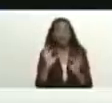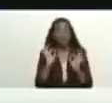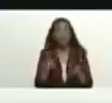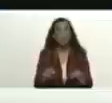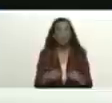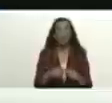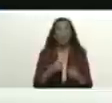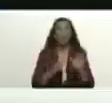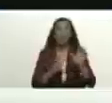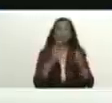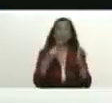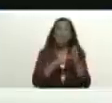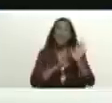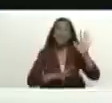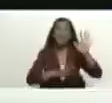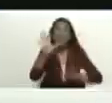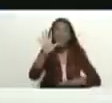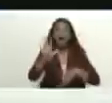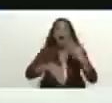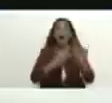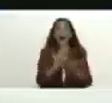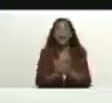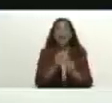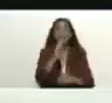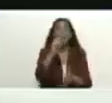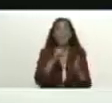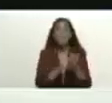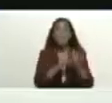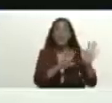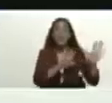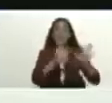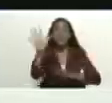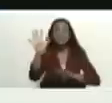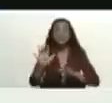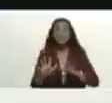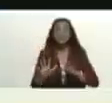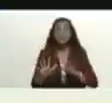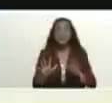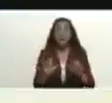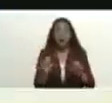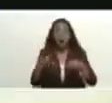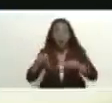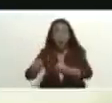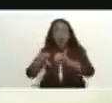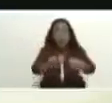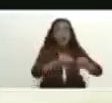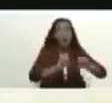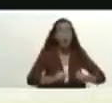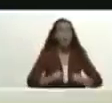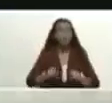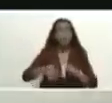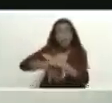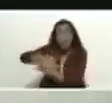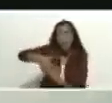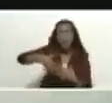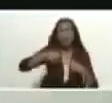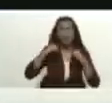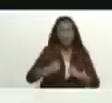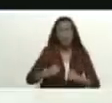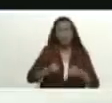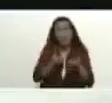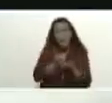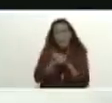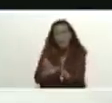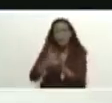2015 hasta el 2015 vimos a UNASUR moviéndose ocupando el espacio de Sudamérica para el bien de